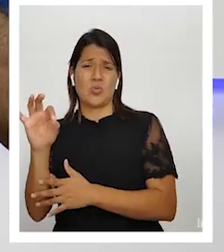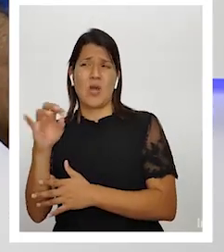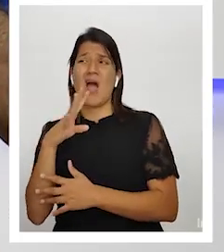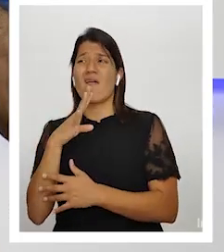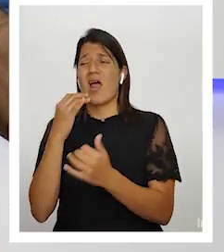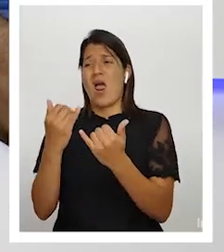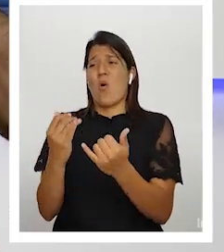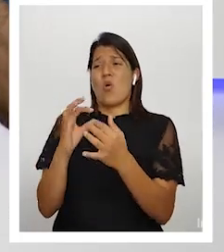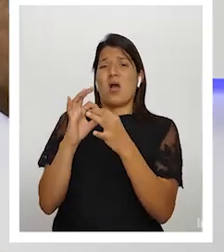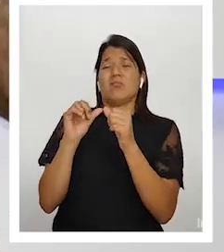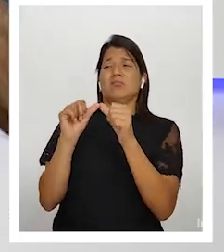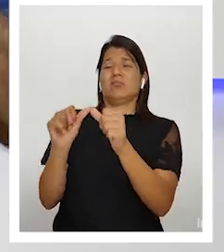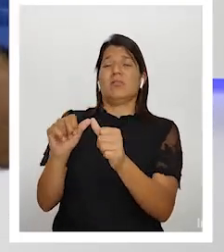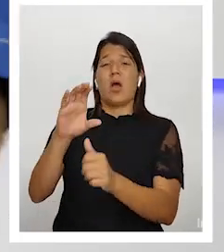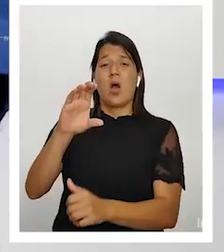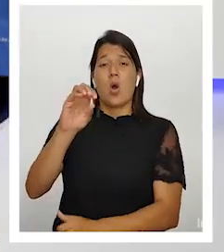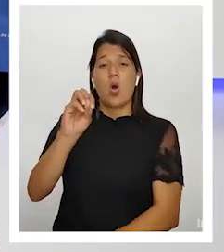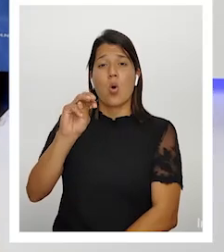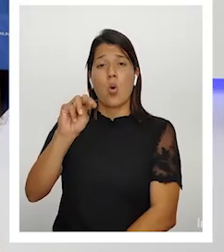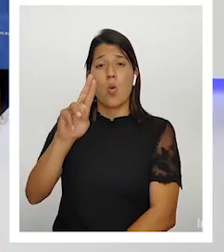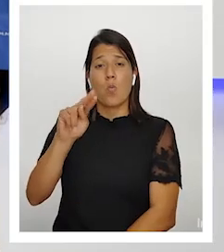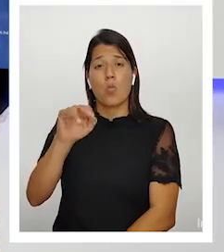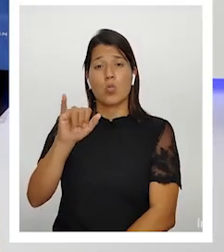es hablar de no sé